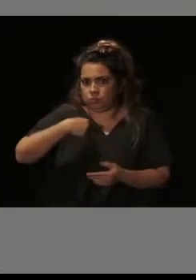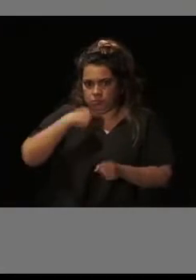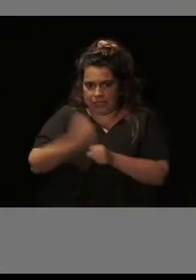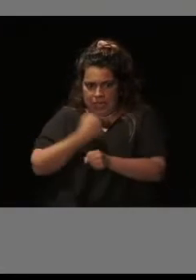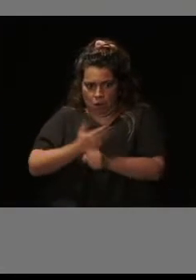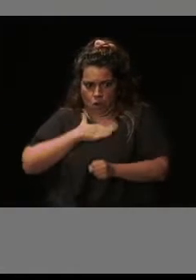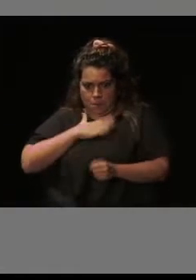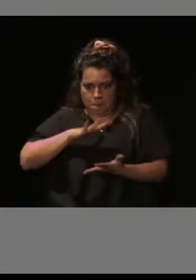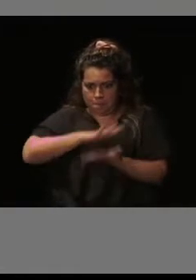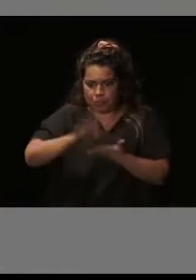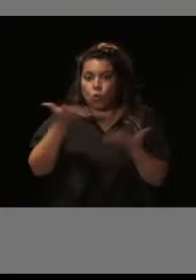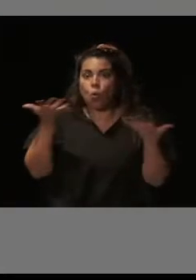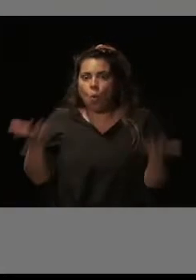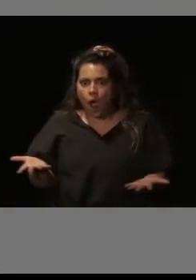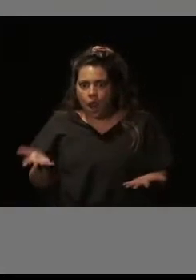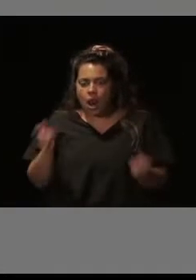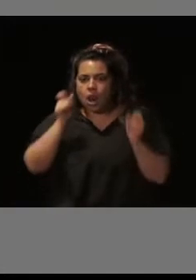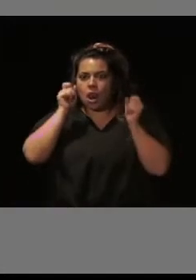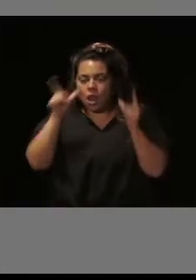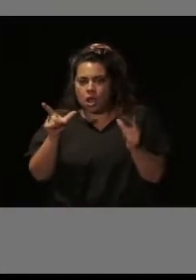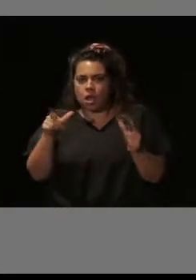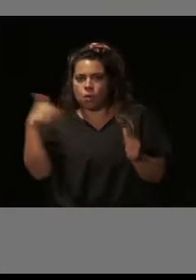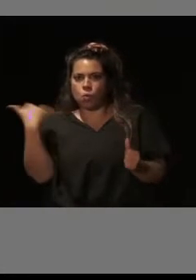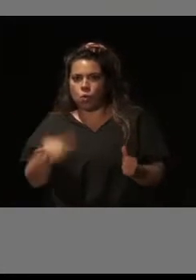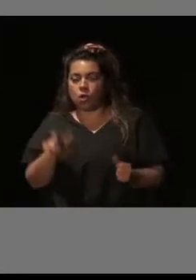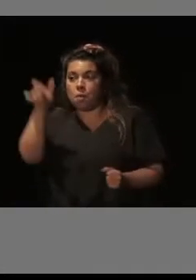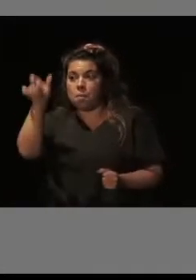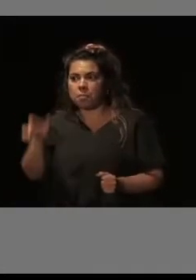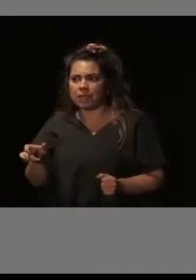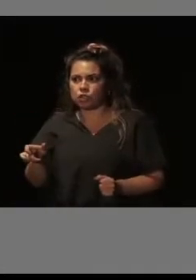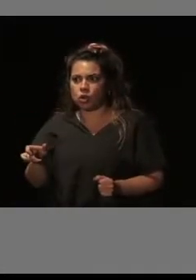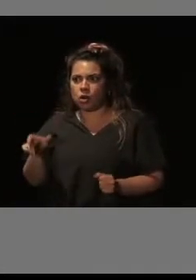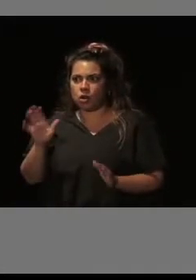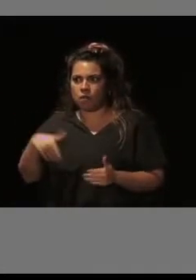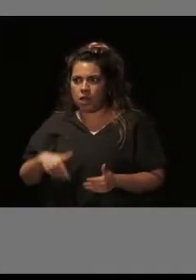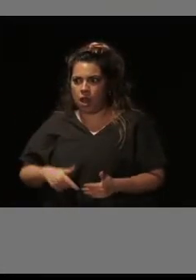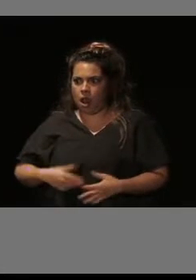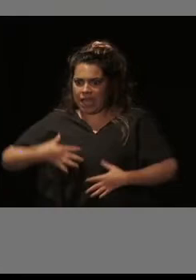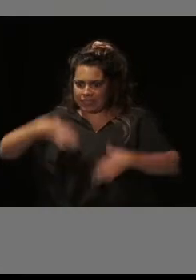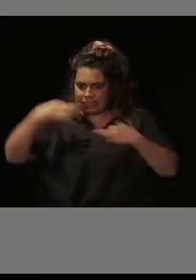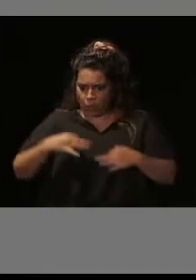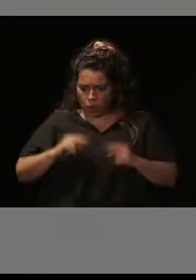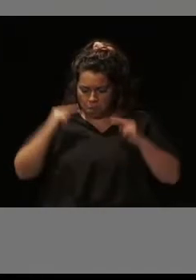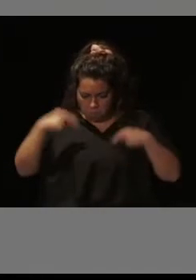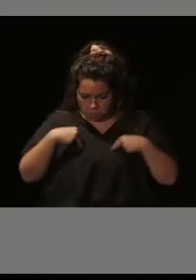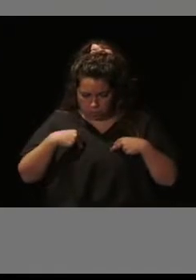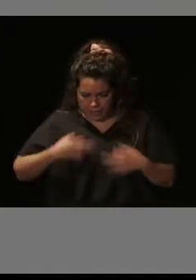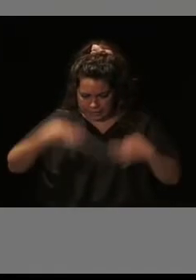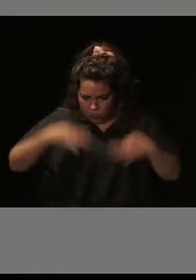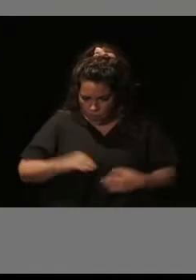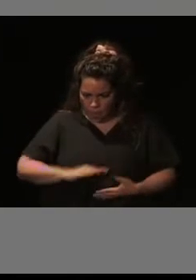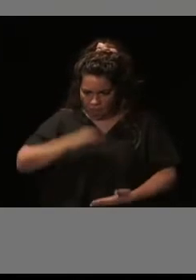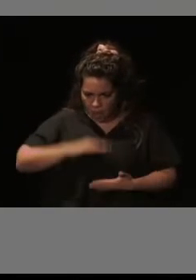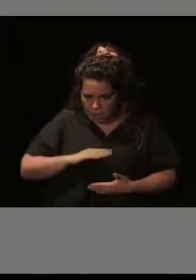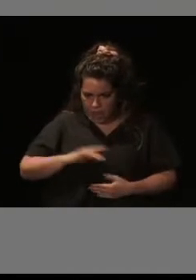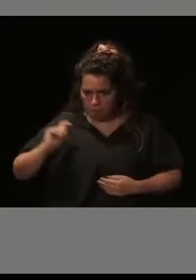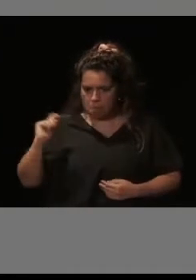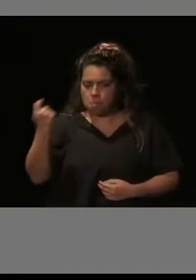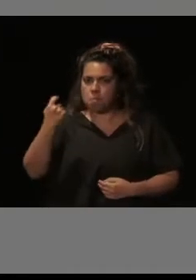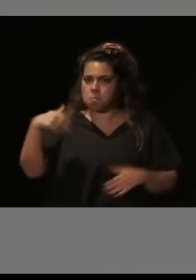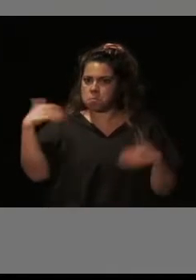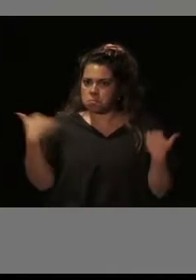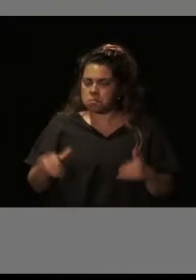Esta persona había conseguido ganar una enorme seguridad en sí mismo, ¿no? Él llevaba la